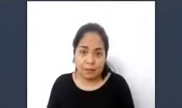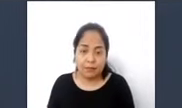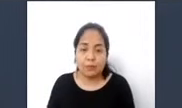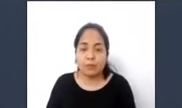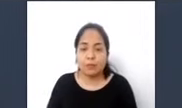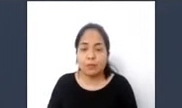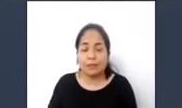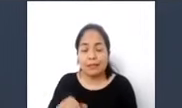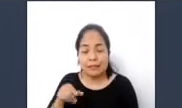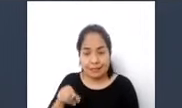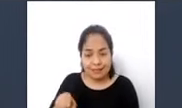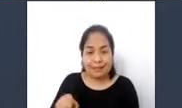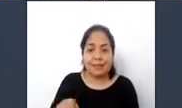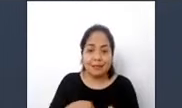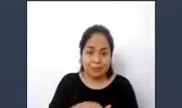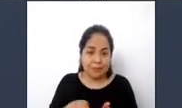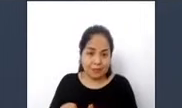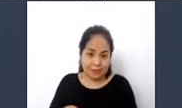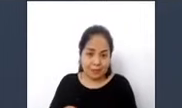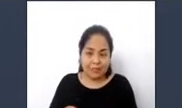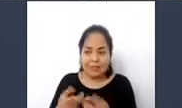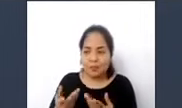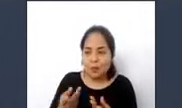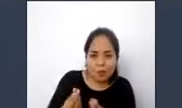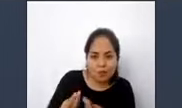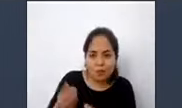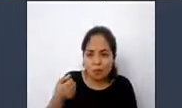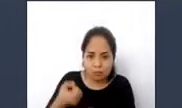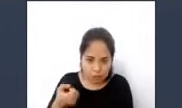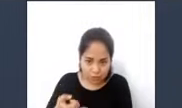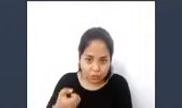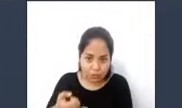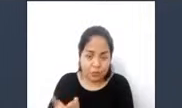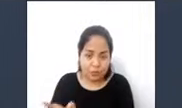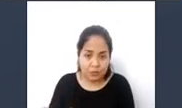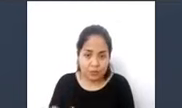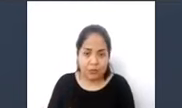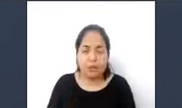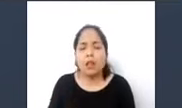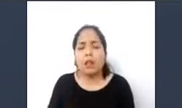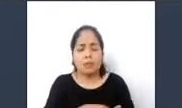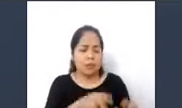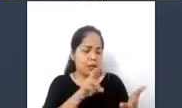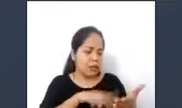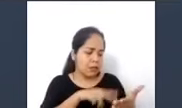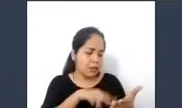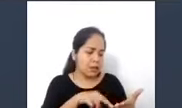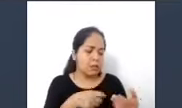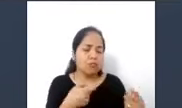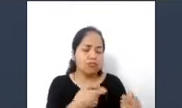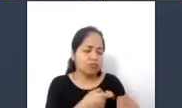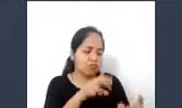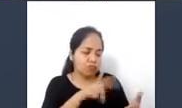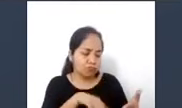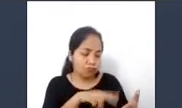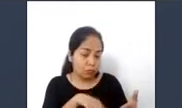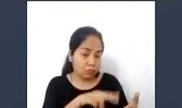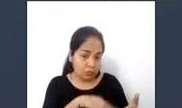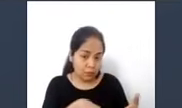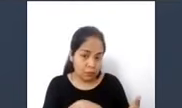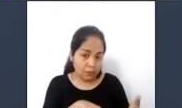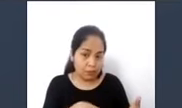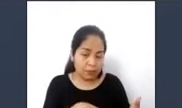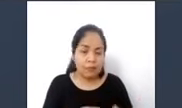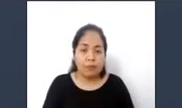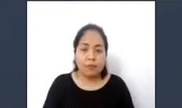aplica esto del interés de lucro. Incluso he leído en Internet que en vista de que no se cumplen